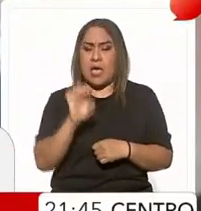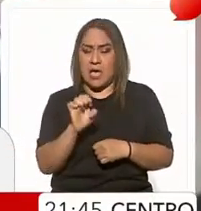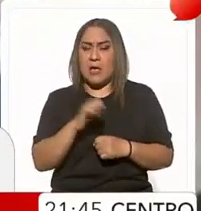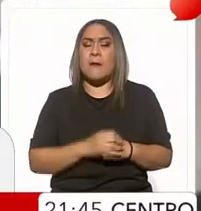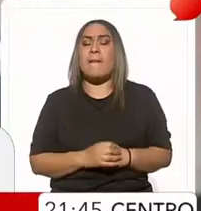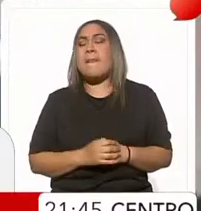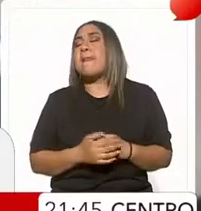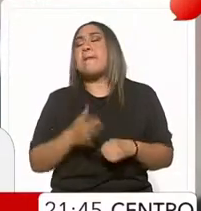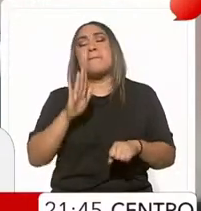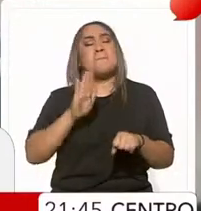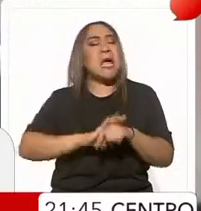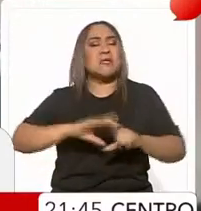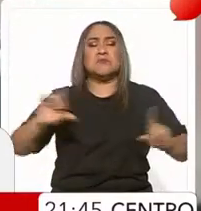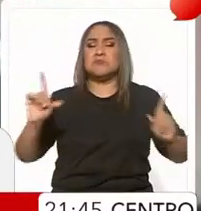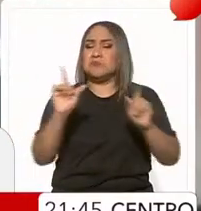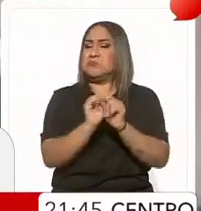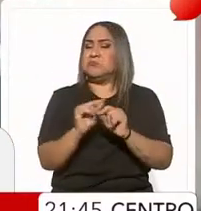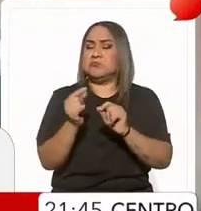simplificando